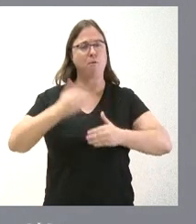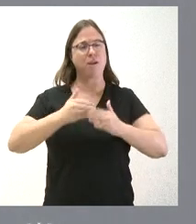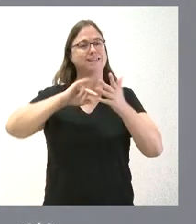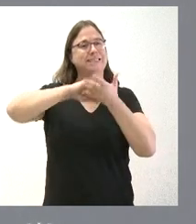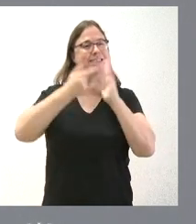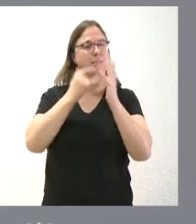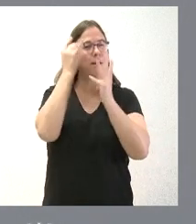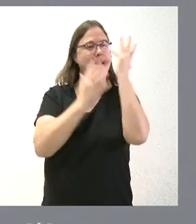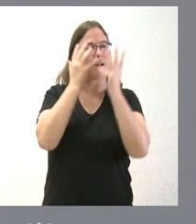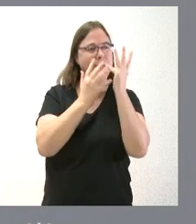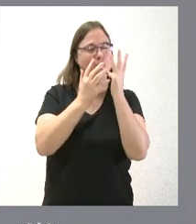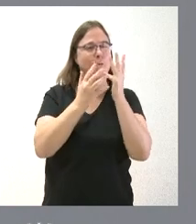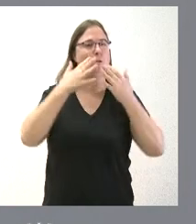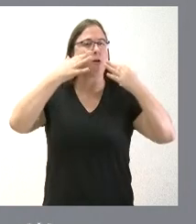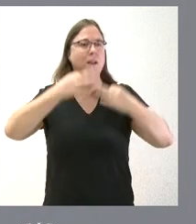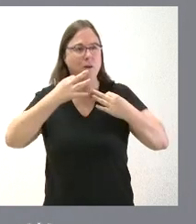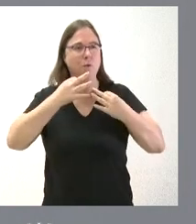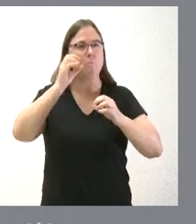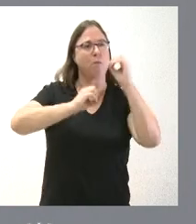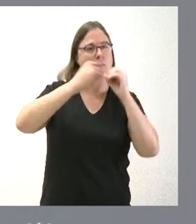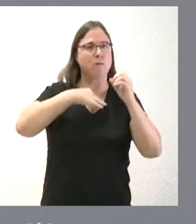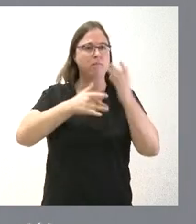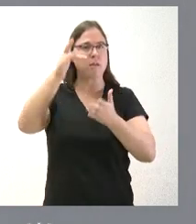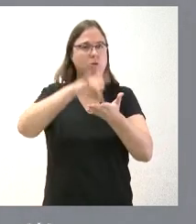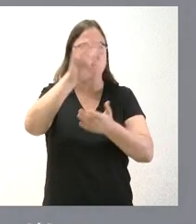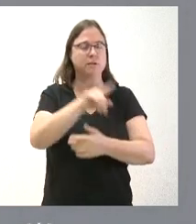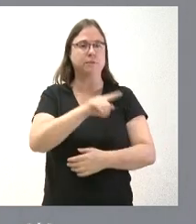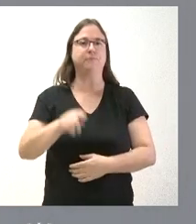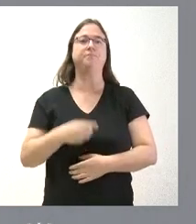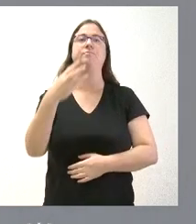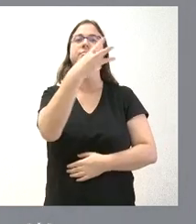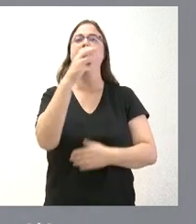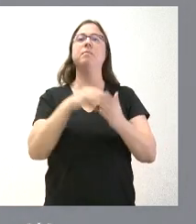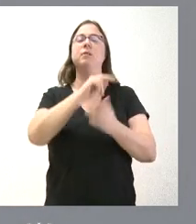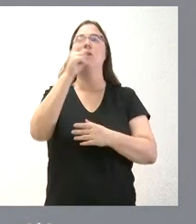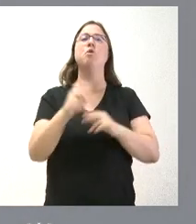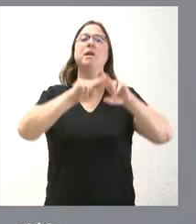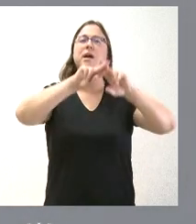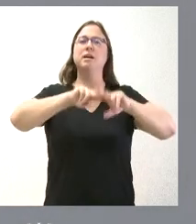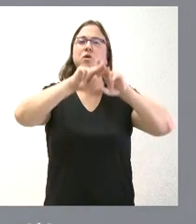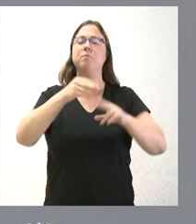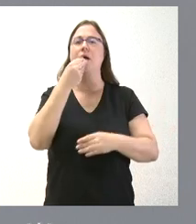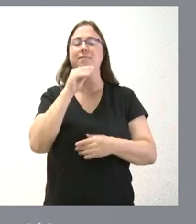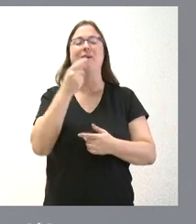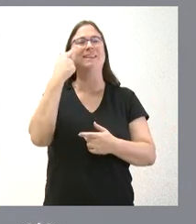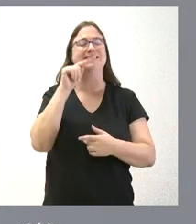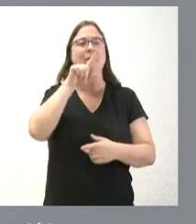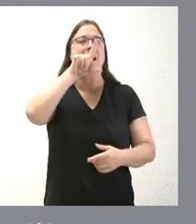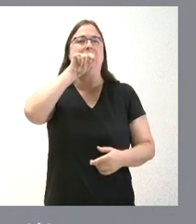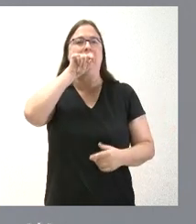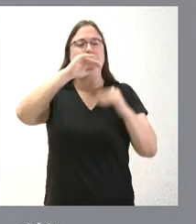de riesgos en extinción de incendios. 300.000 euros para un estudio dirigido a mejorar el conocimiento de las poblaciones de aves esteparias